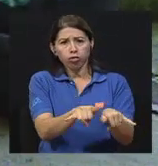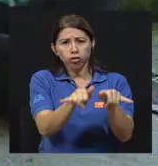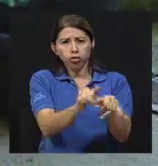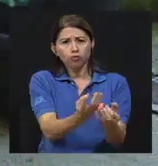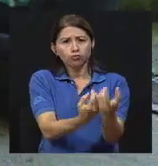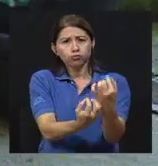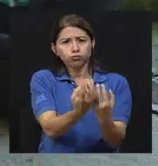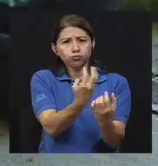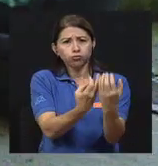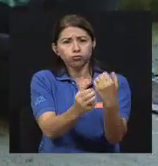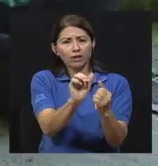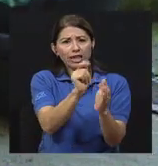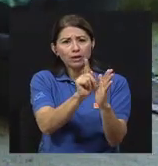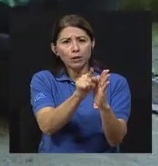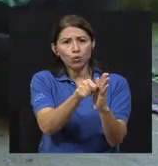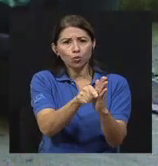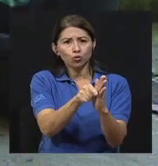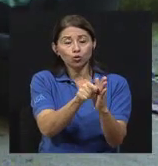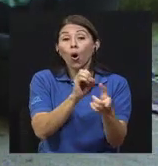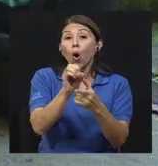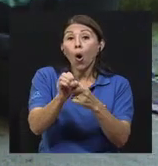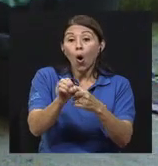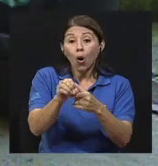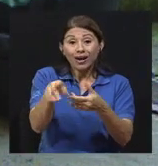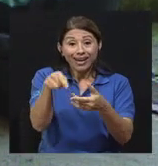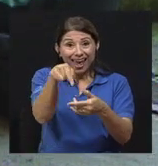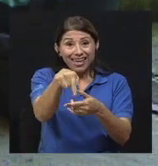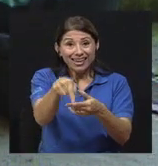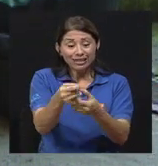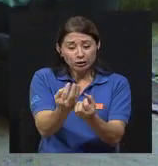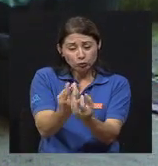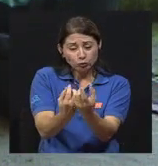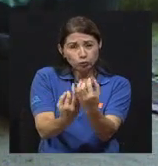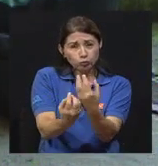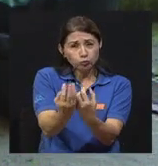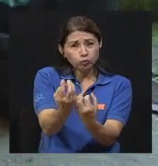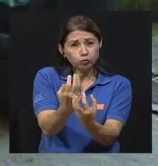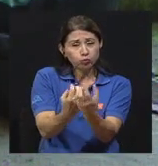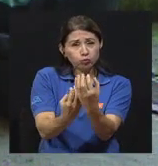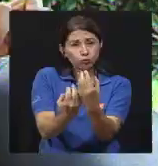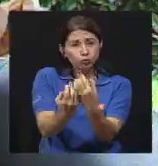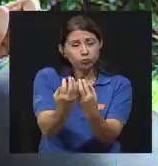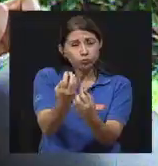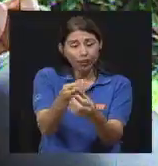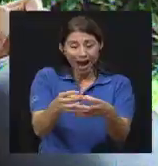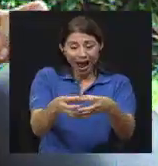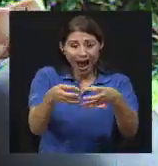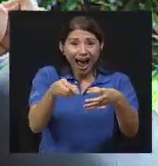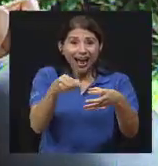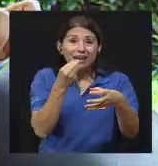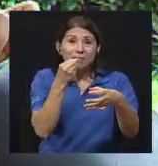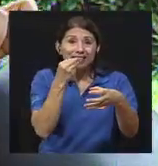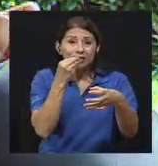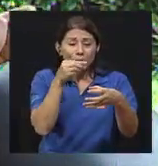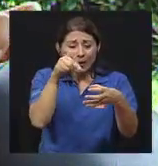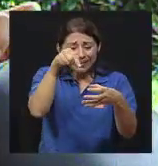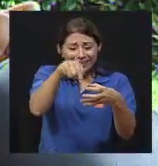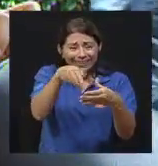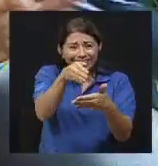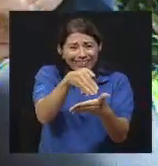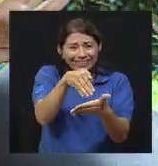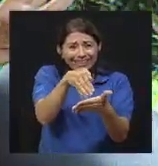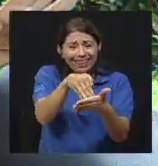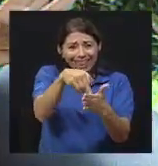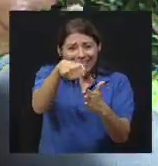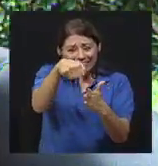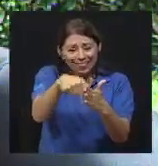minutos o hacer un cocimiento suficiente tal que la temperatura central del alimento llegue a 70 grados 10 minutos.